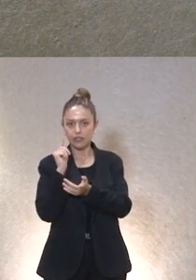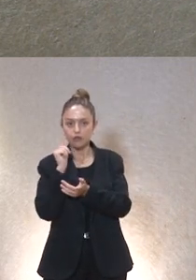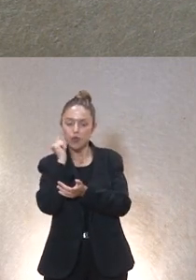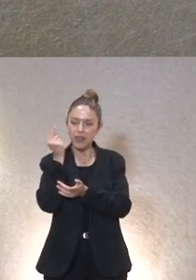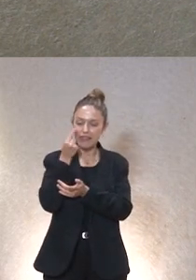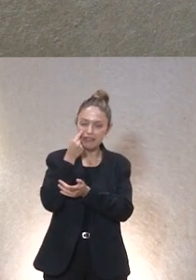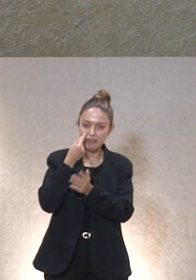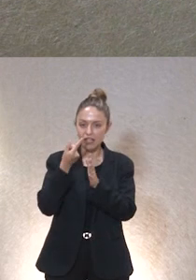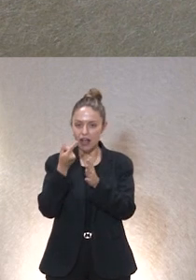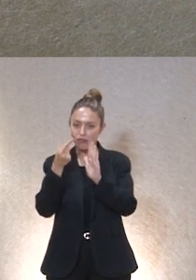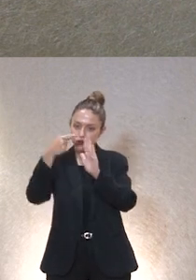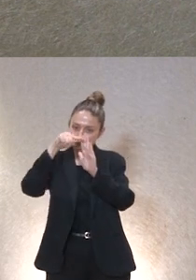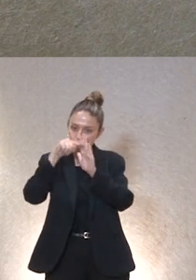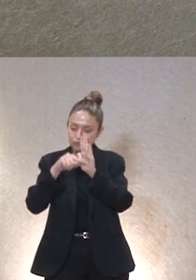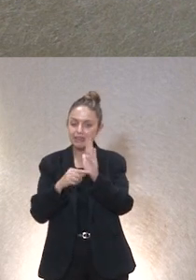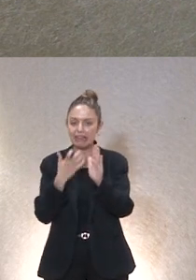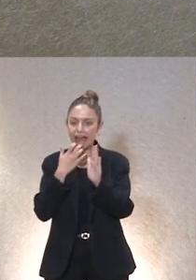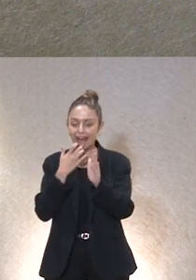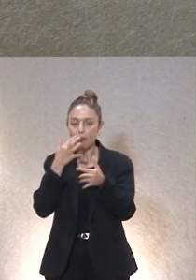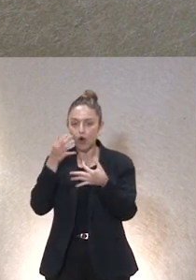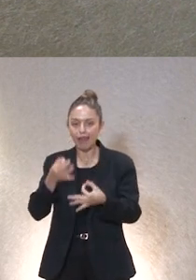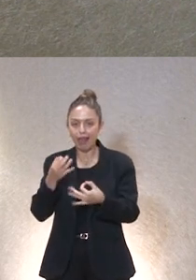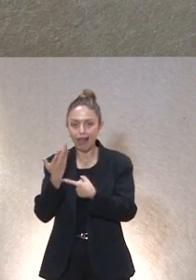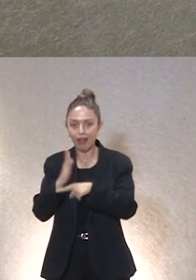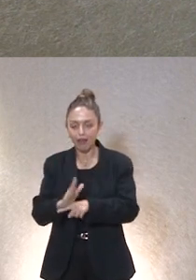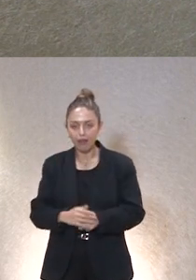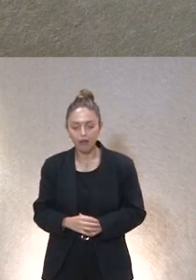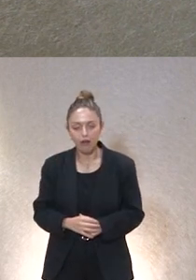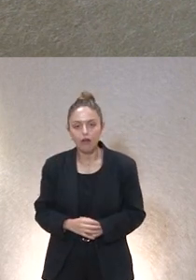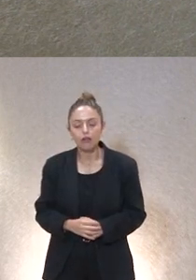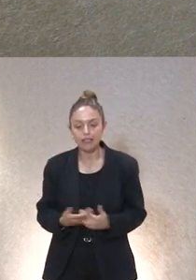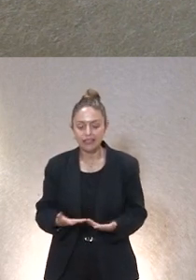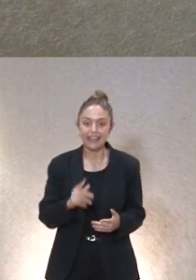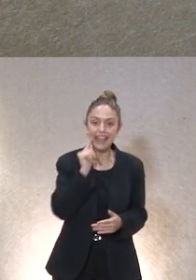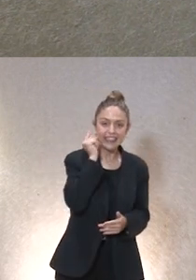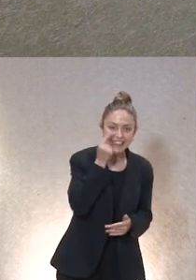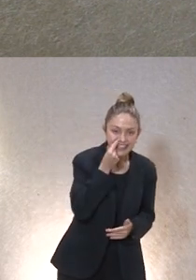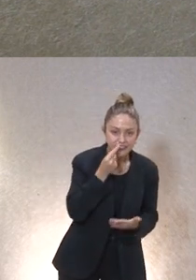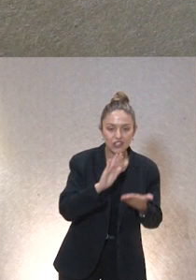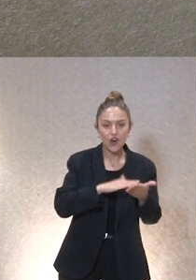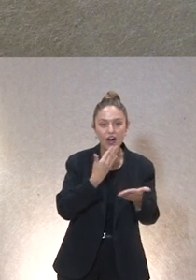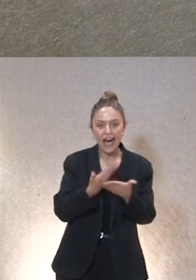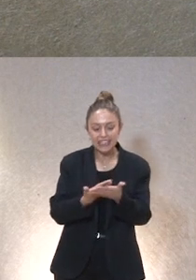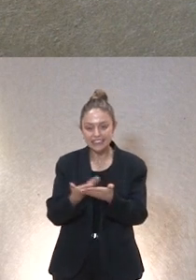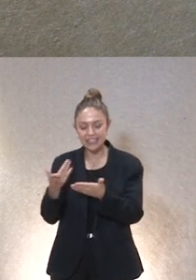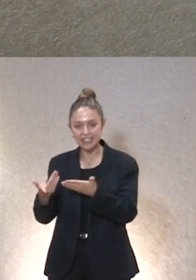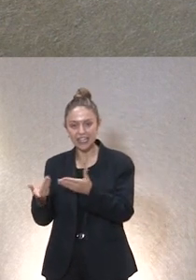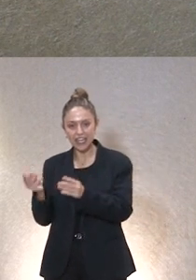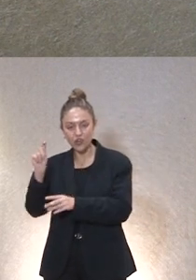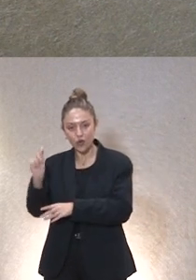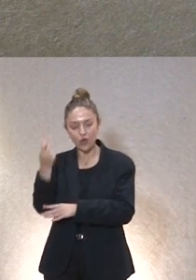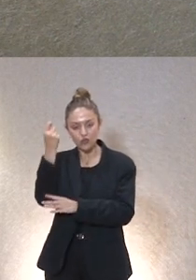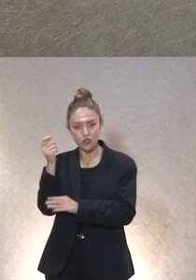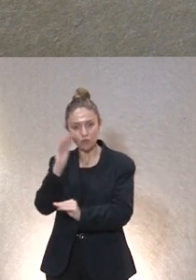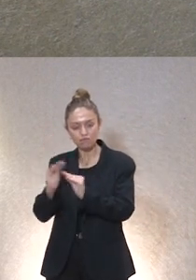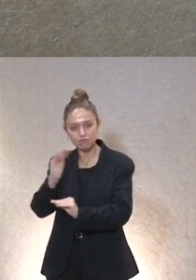restricciones y poniendo ejemplos ¿no? reales y en este proceso desde que identifico hasta que consigo eliminar la restricción ¿cuáles son los escollos? las